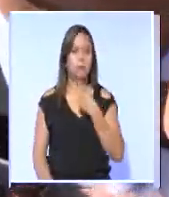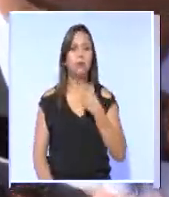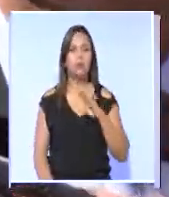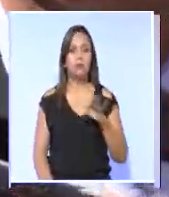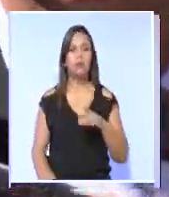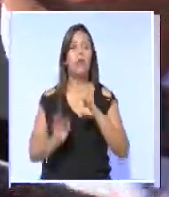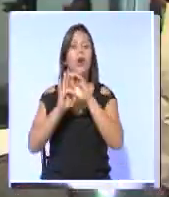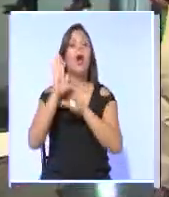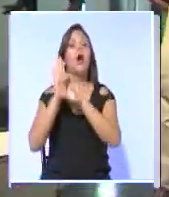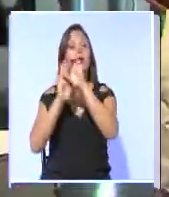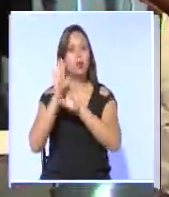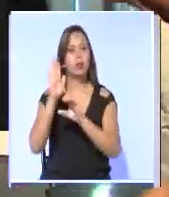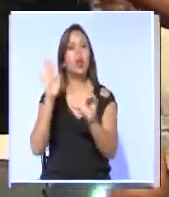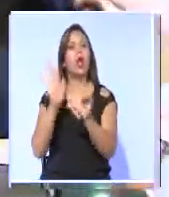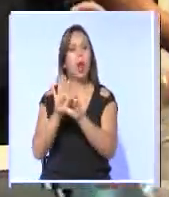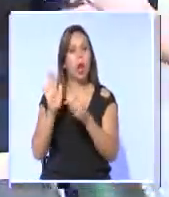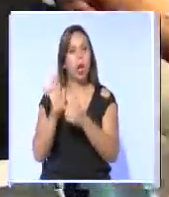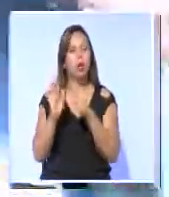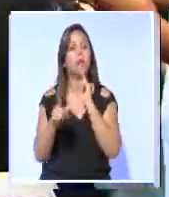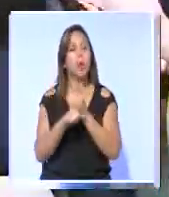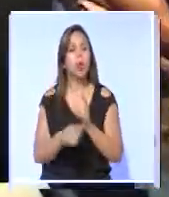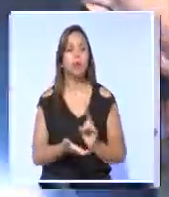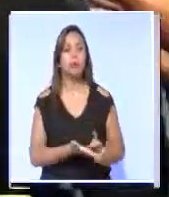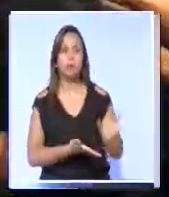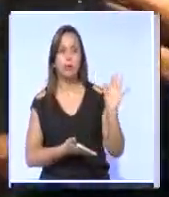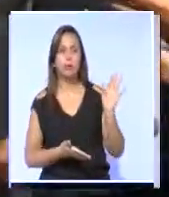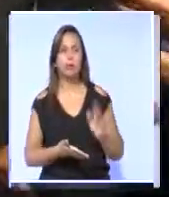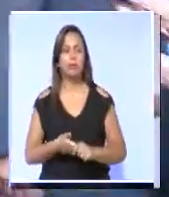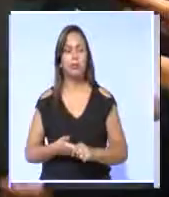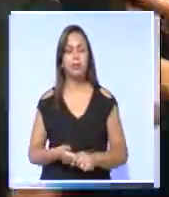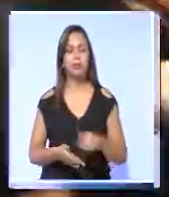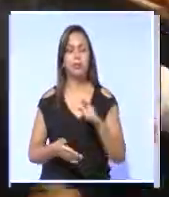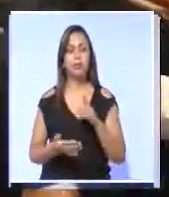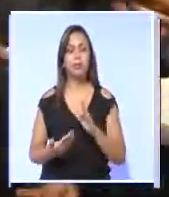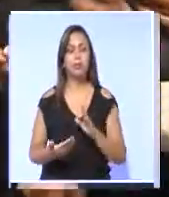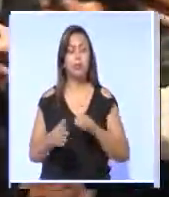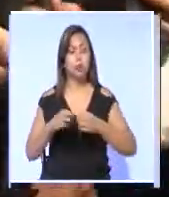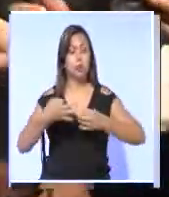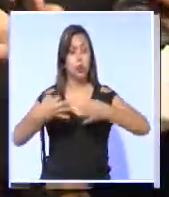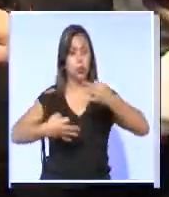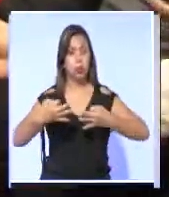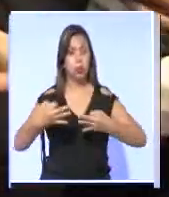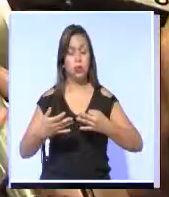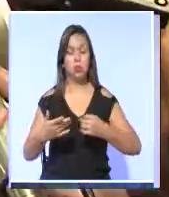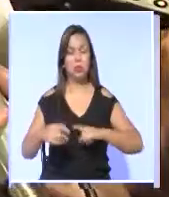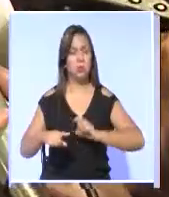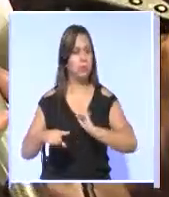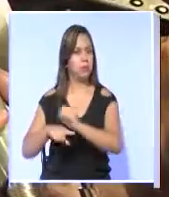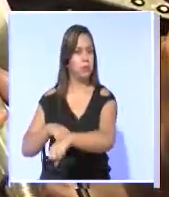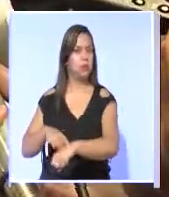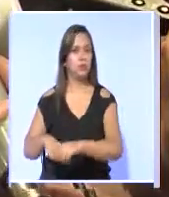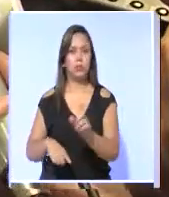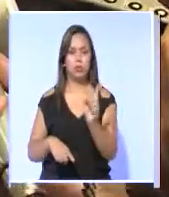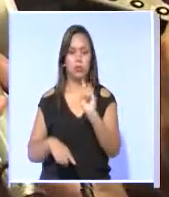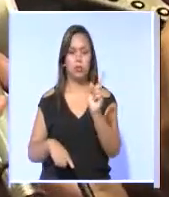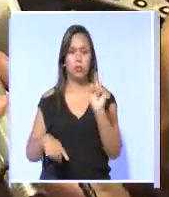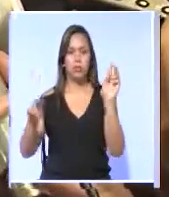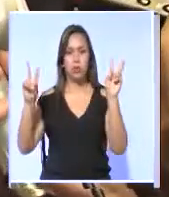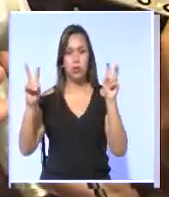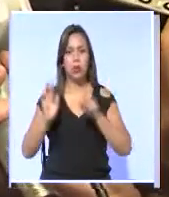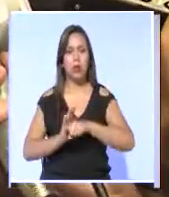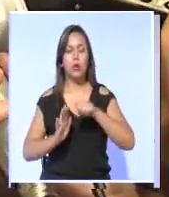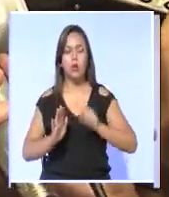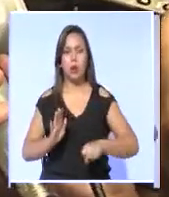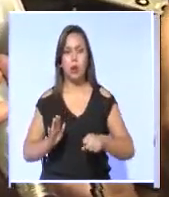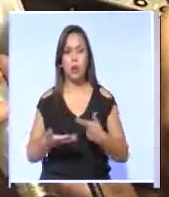manda la Constitución y la ley. Ante la solicitud de juicio en su contra, Gustavo Yalc expresó su rechazo. Ni en el tema del error inexcusable, ni